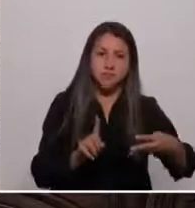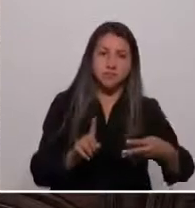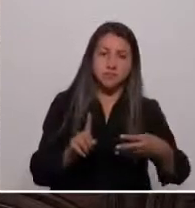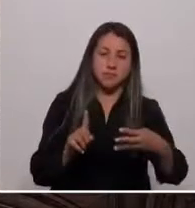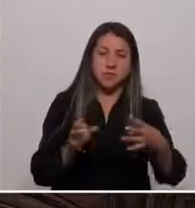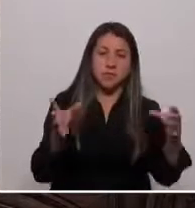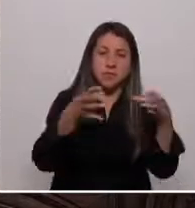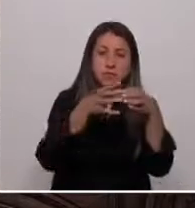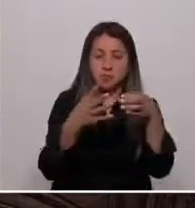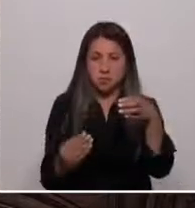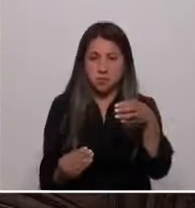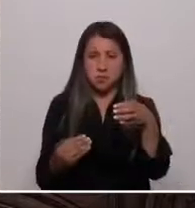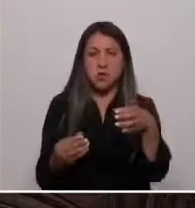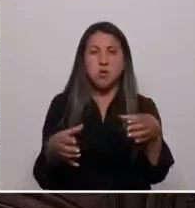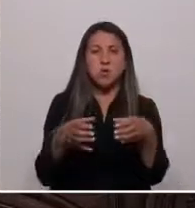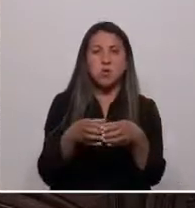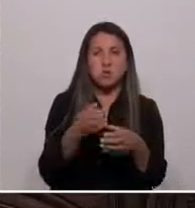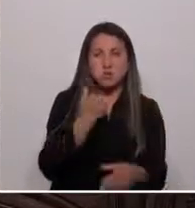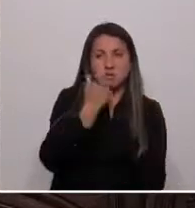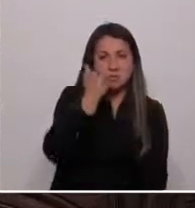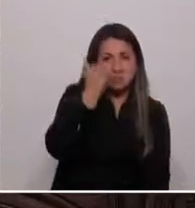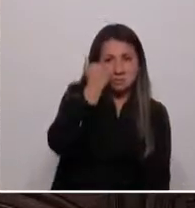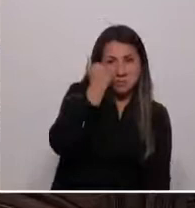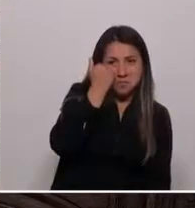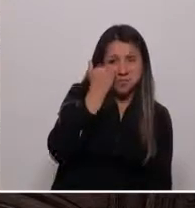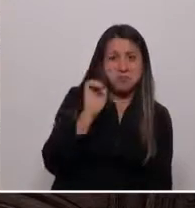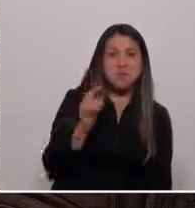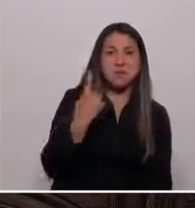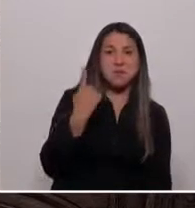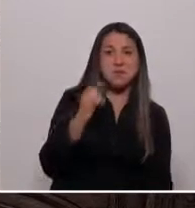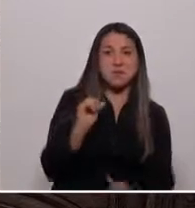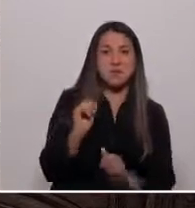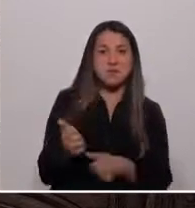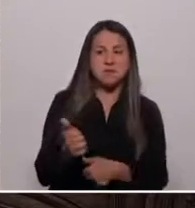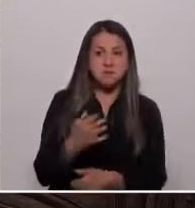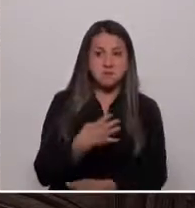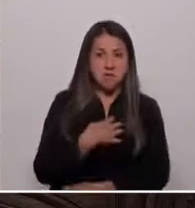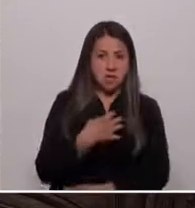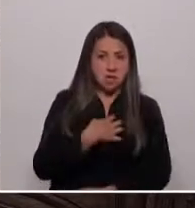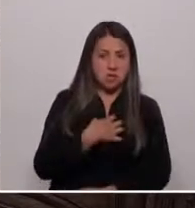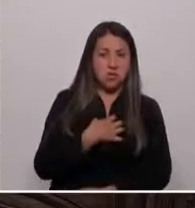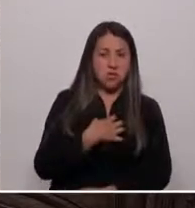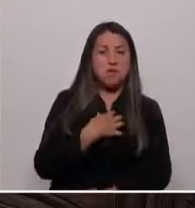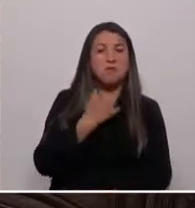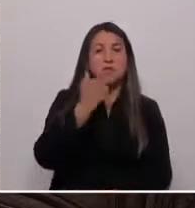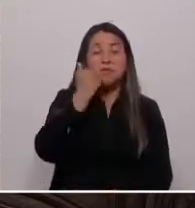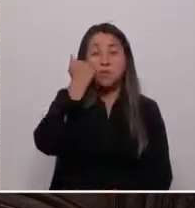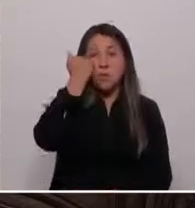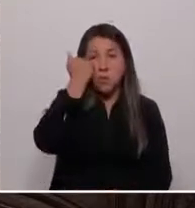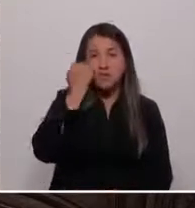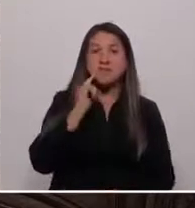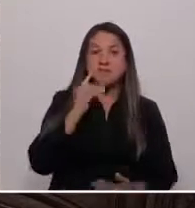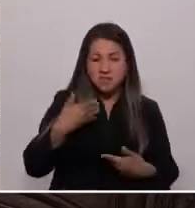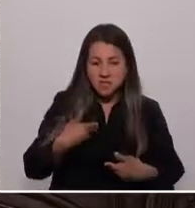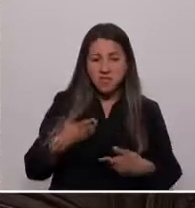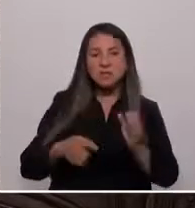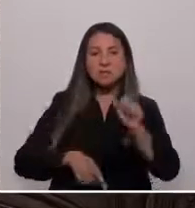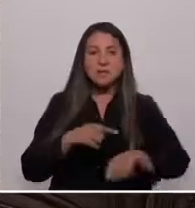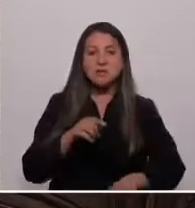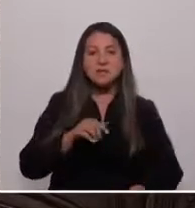Grupos avergonzados que tuvieron que primero vencer el temor y la vergüenza de ser quienes son, para luego